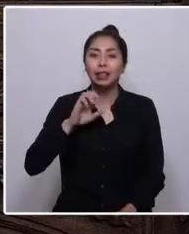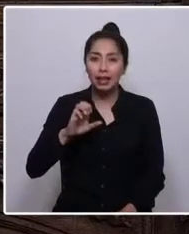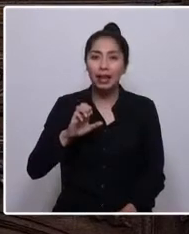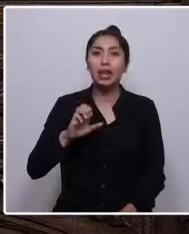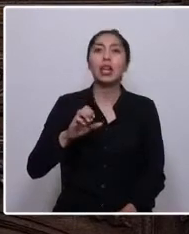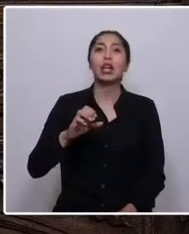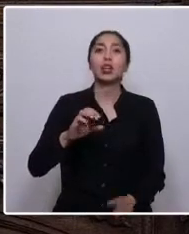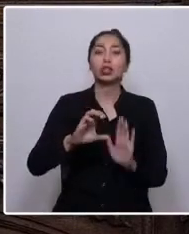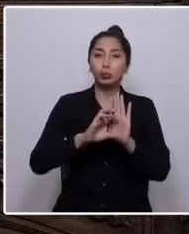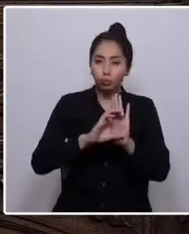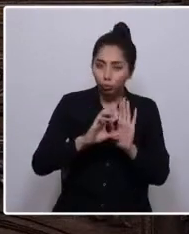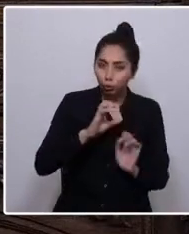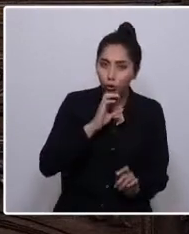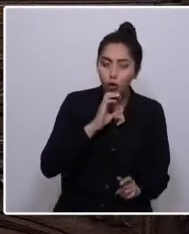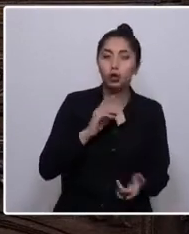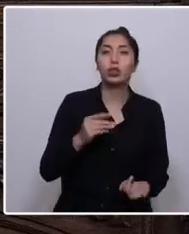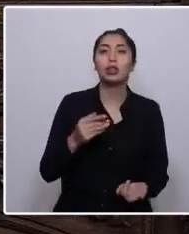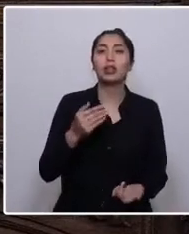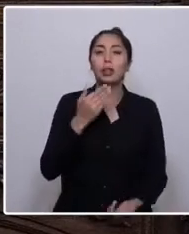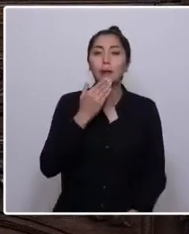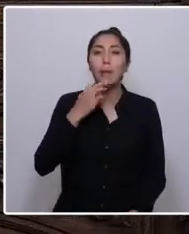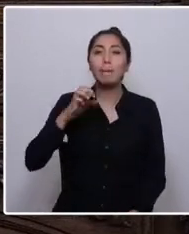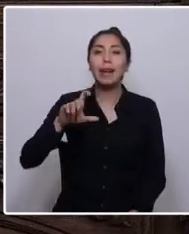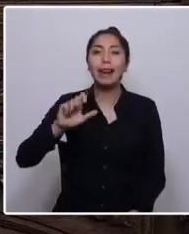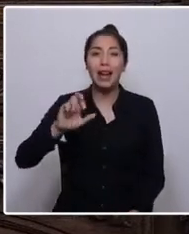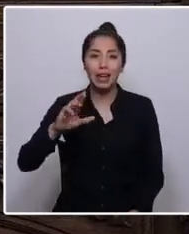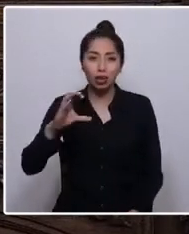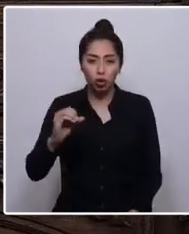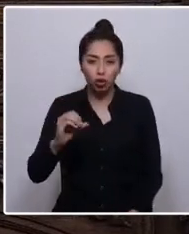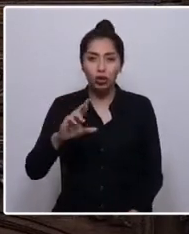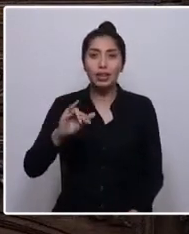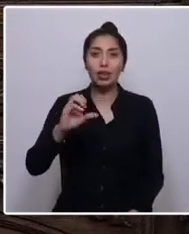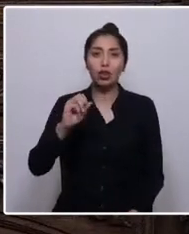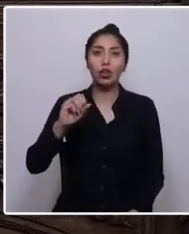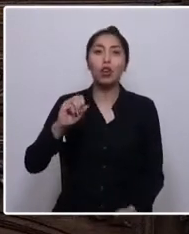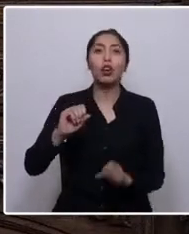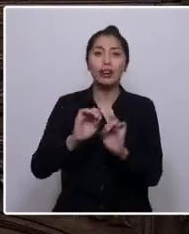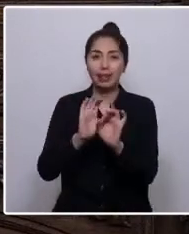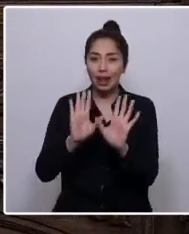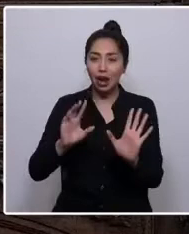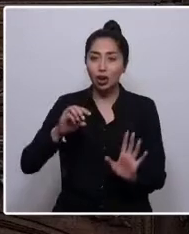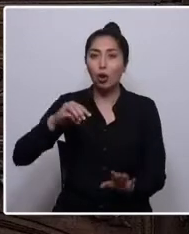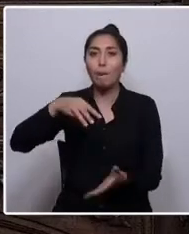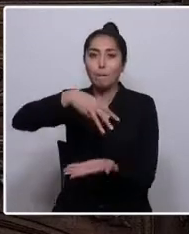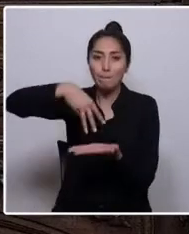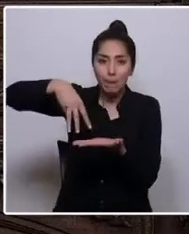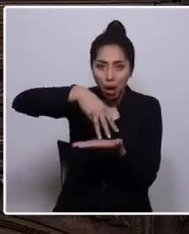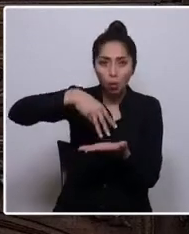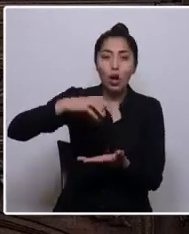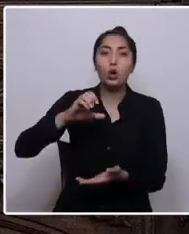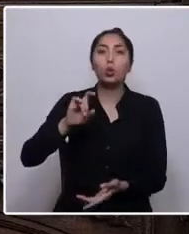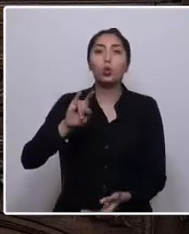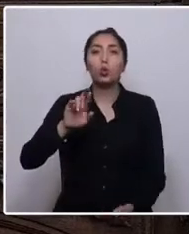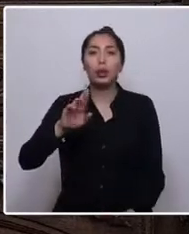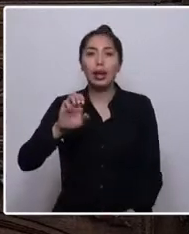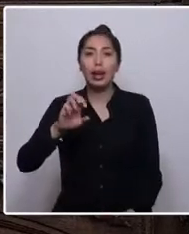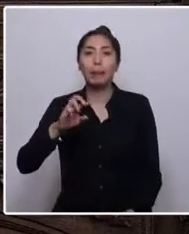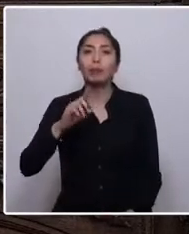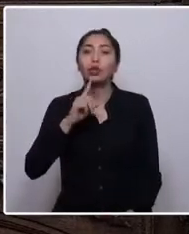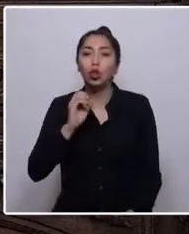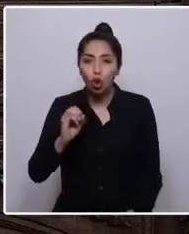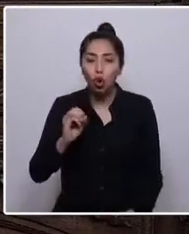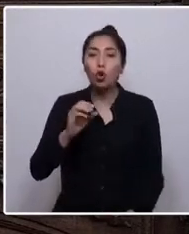Pelarco, Pencaue, Río Claro, Maule, Curepto, Empedrado, De Curicó, Molina,